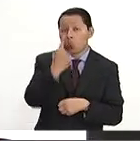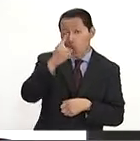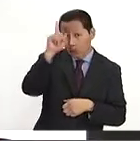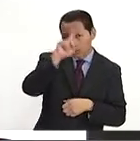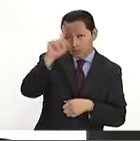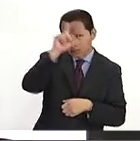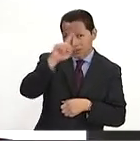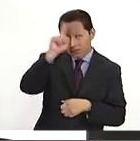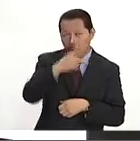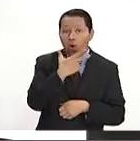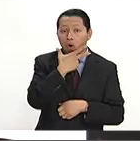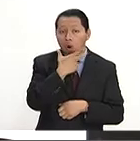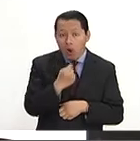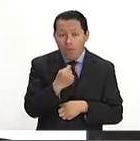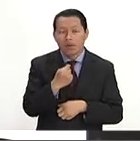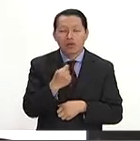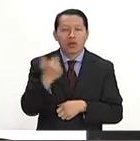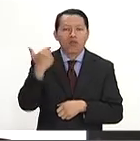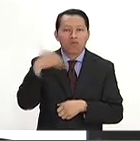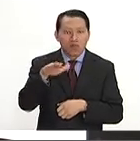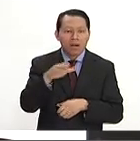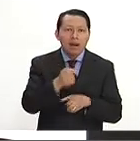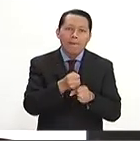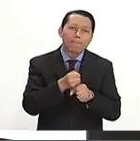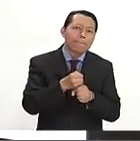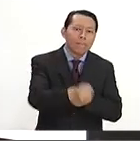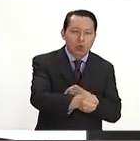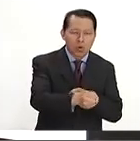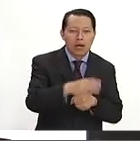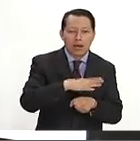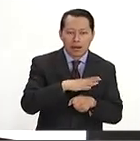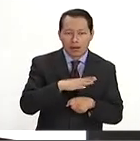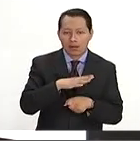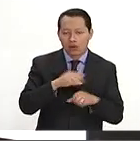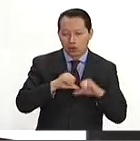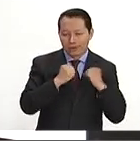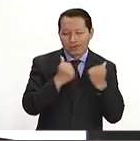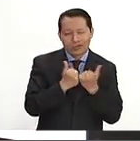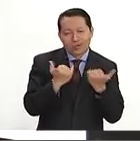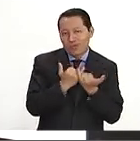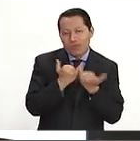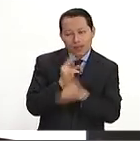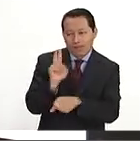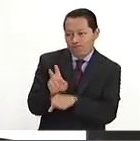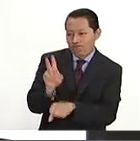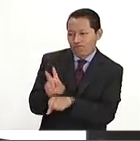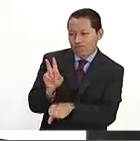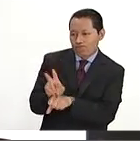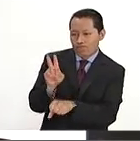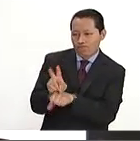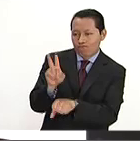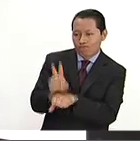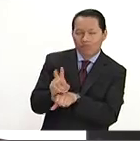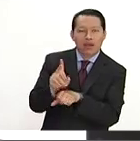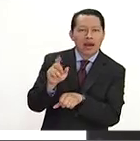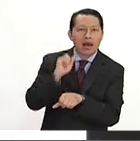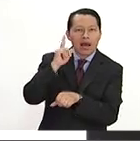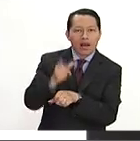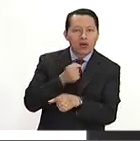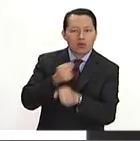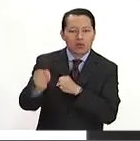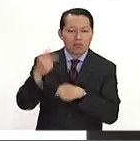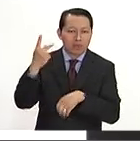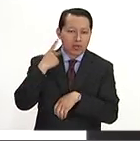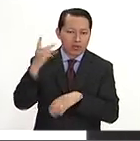consejeros hombres, fue víctima de violencia. Como AMSE estamos pendientes de eso, estamos pendientes de los casos de violencia